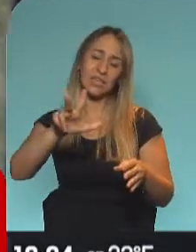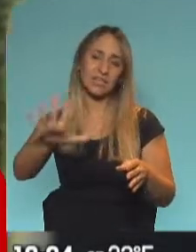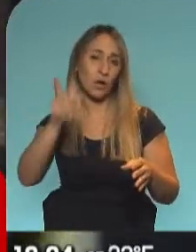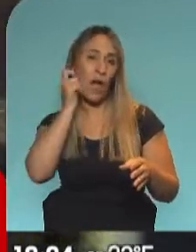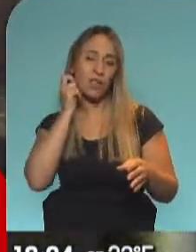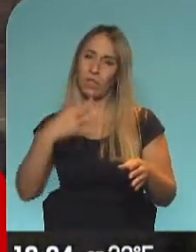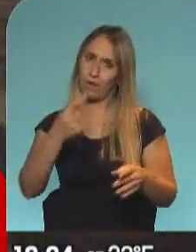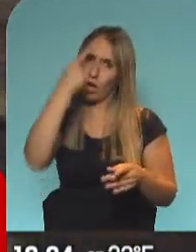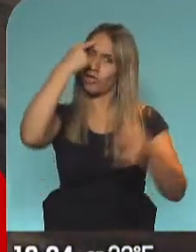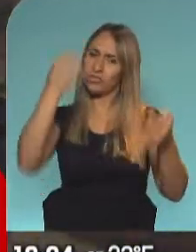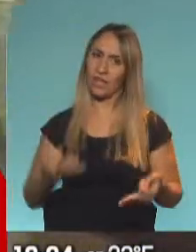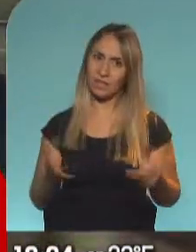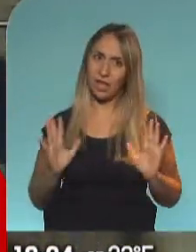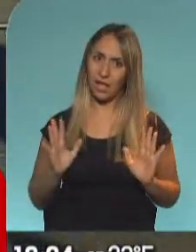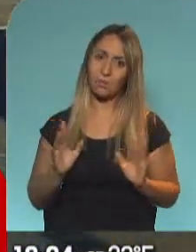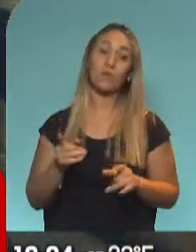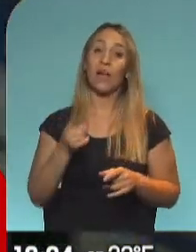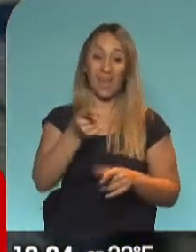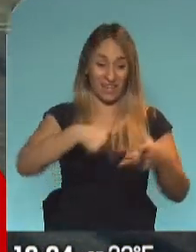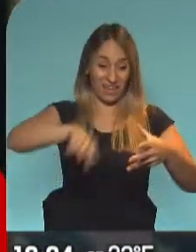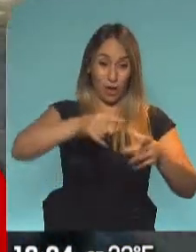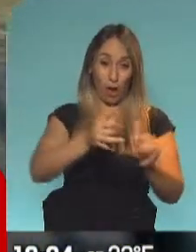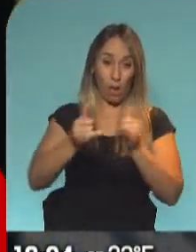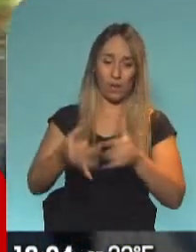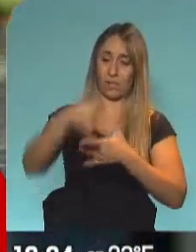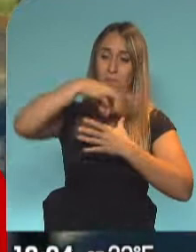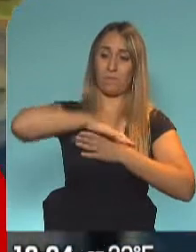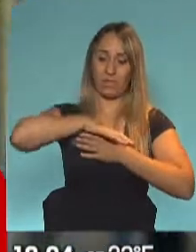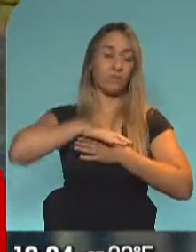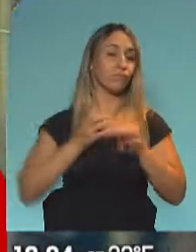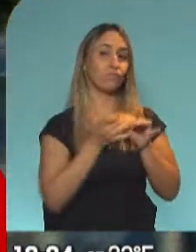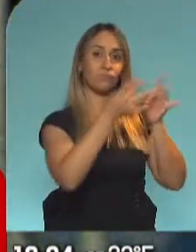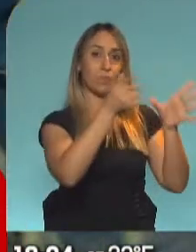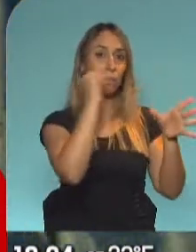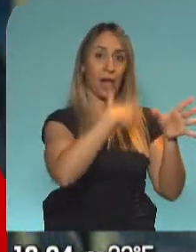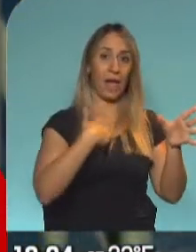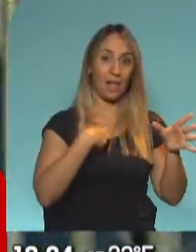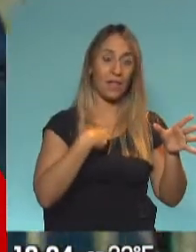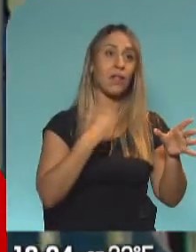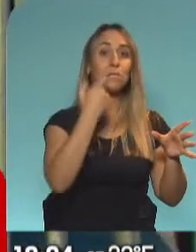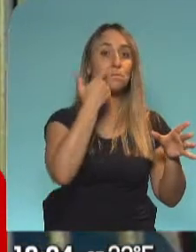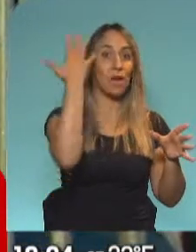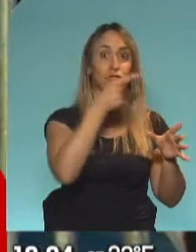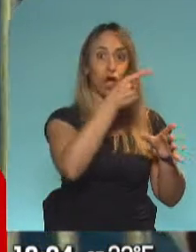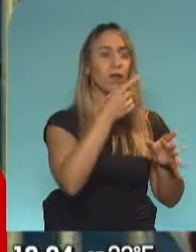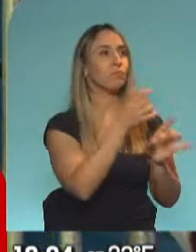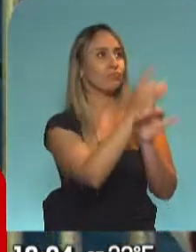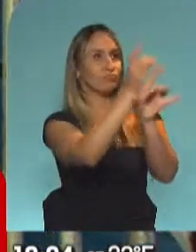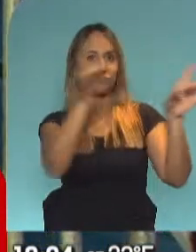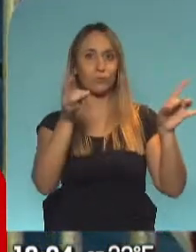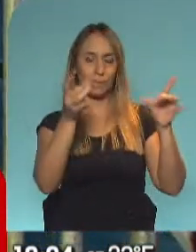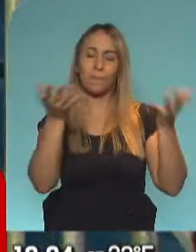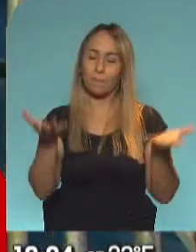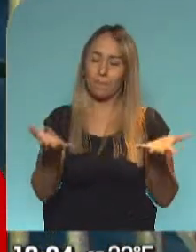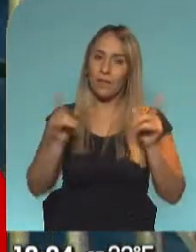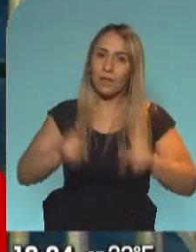ellos finalmente se contagian y después el contagio pasa a los padres y también a los adultos mayores. ¿Qué va a suceder? Es otra